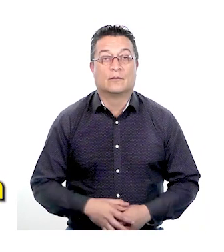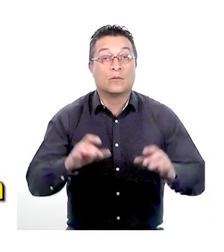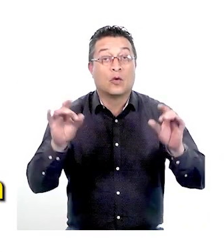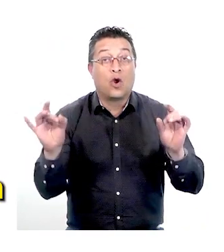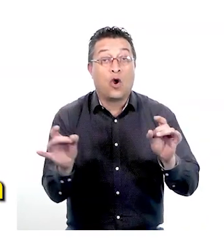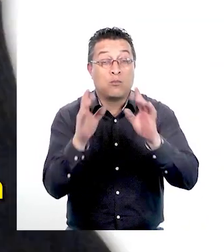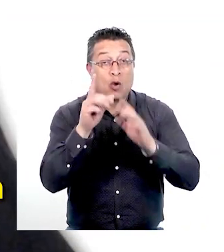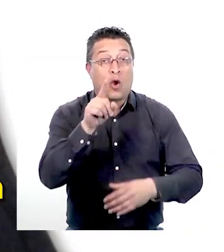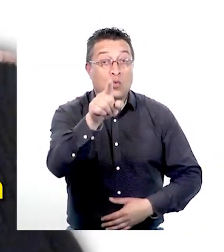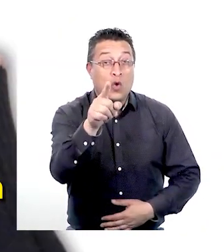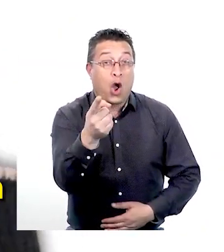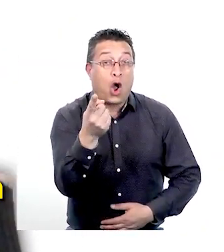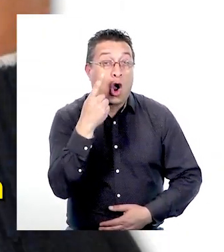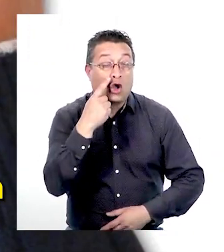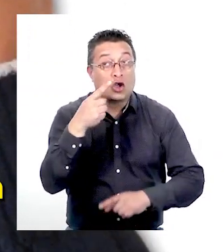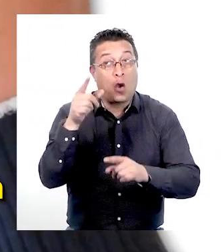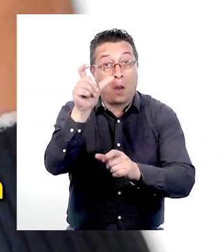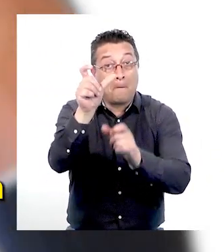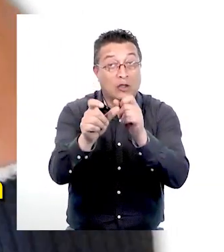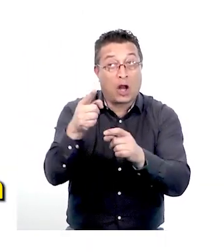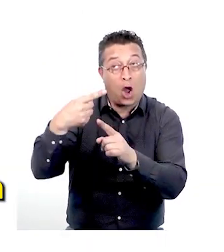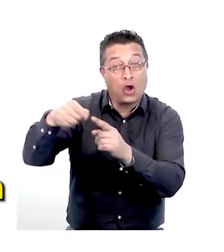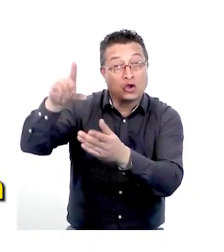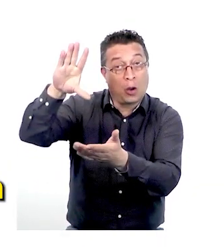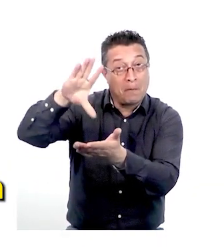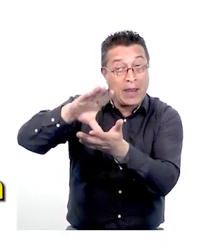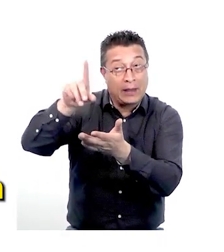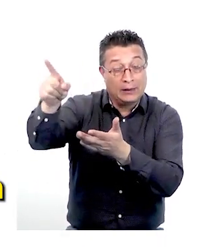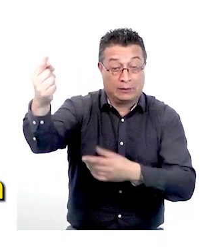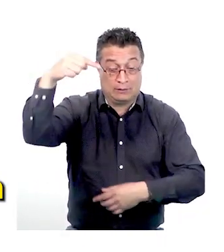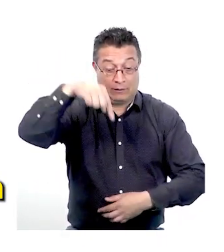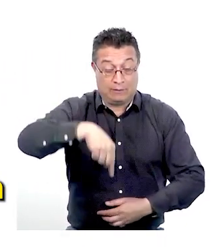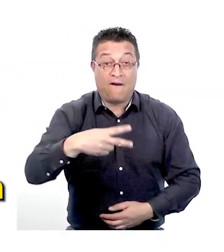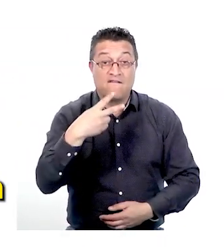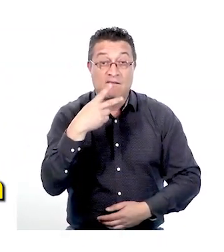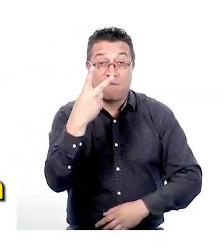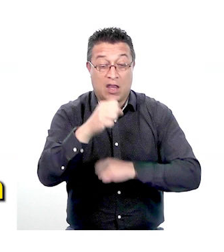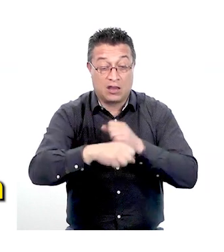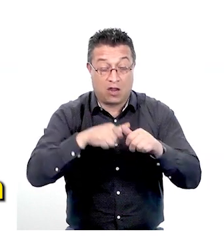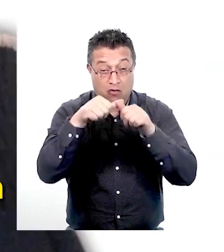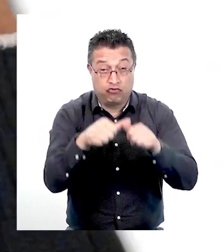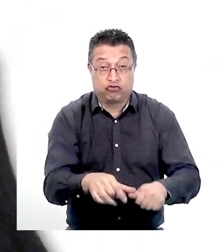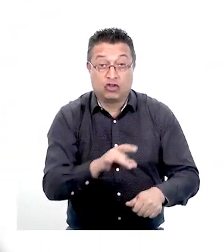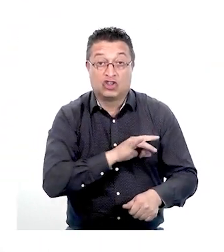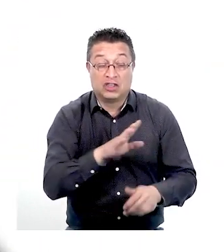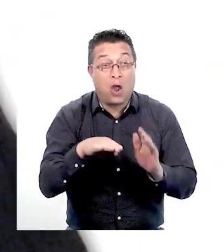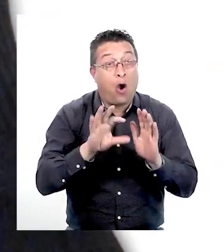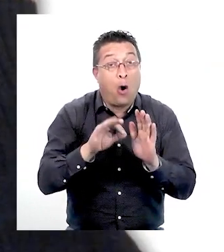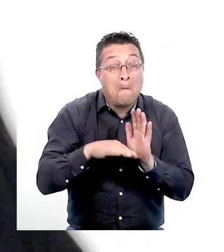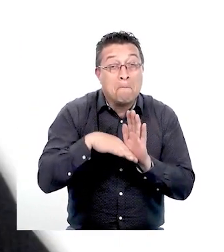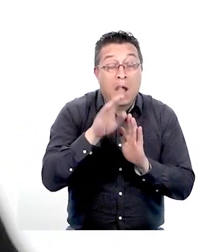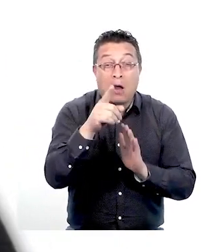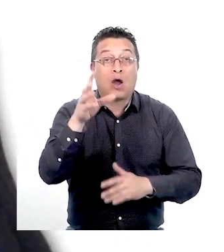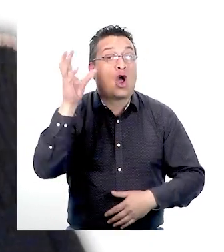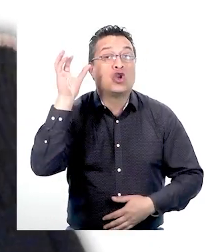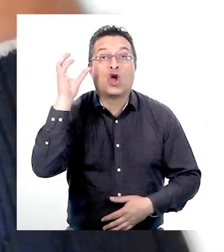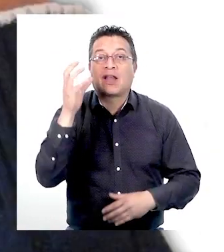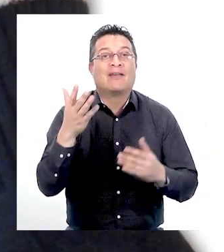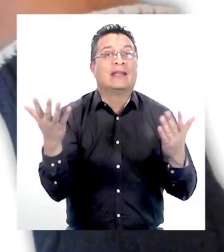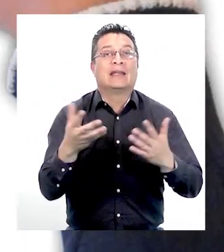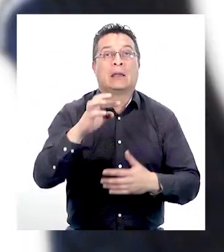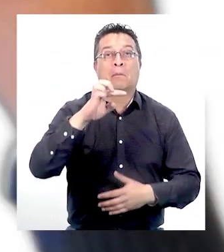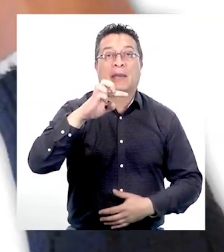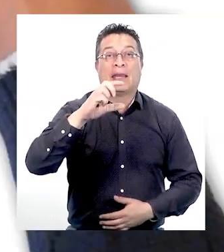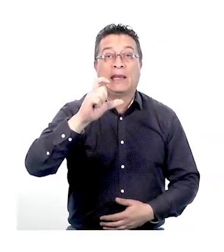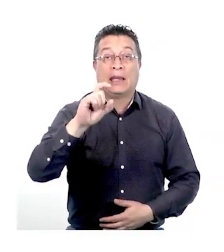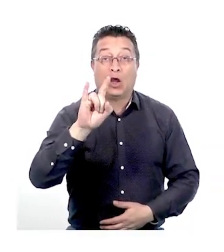Si ustedes conocen a algún extranjero y vive hace 20 años en Chile o más y no tiene idea de lo que